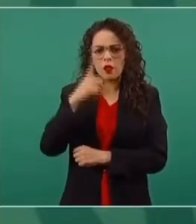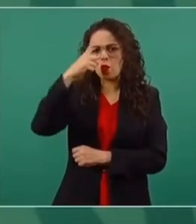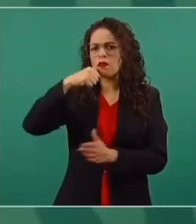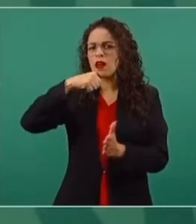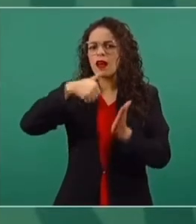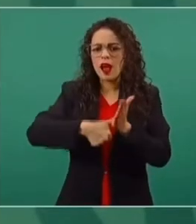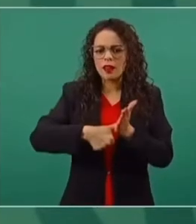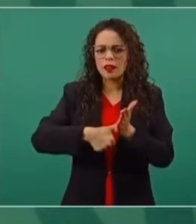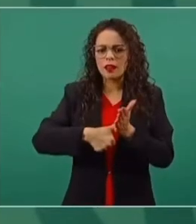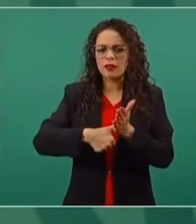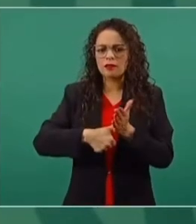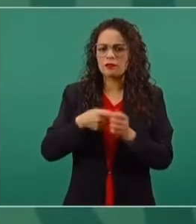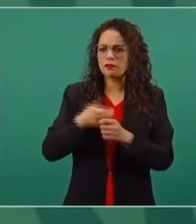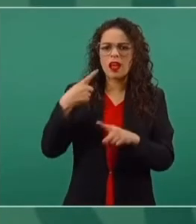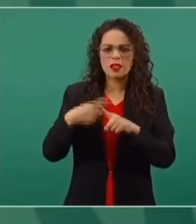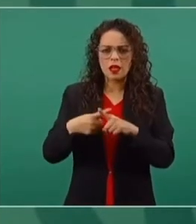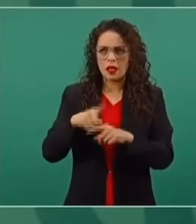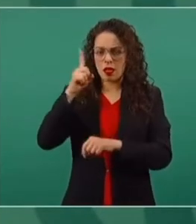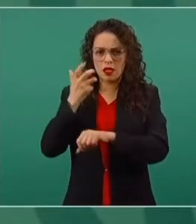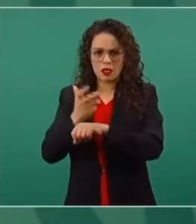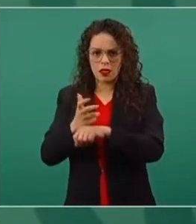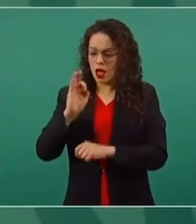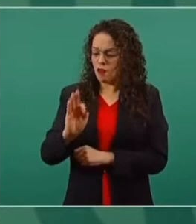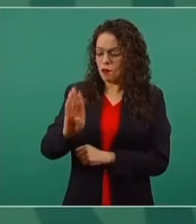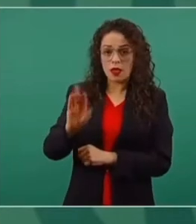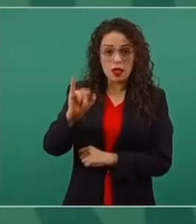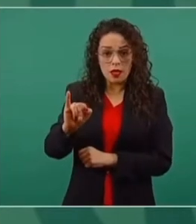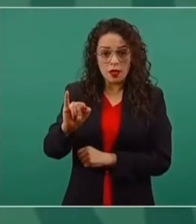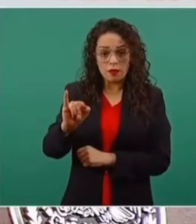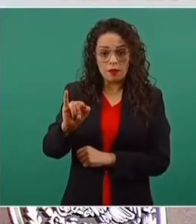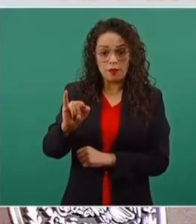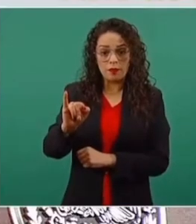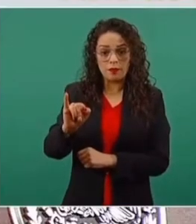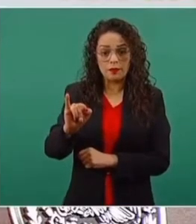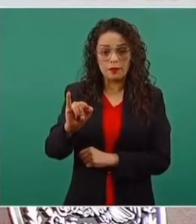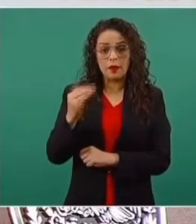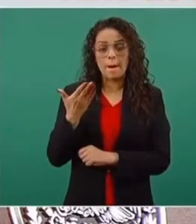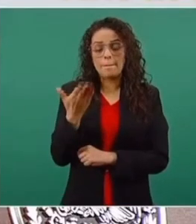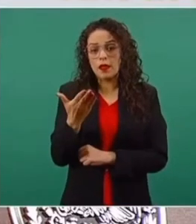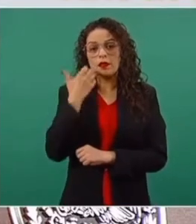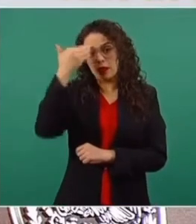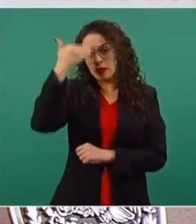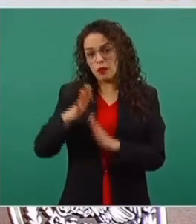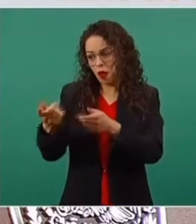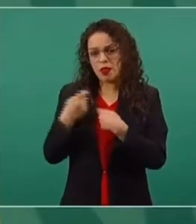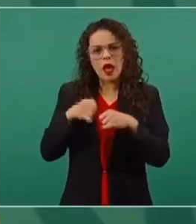la embajada de Estados Unidos, el FBI, solicitando información.